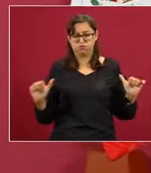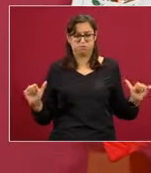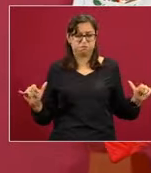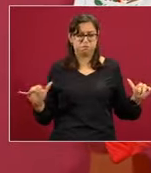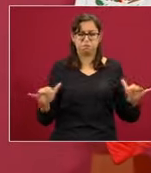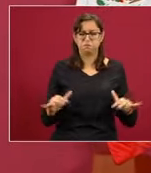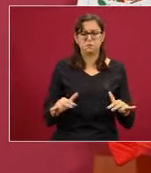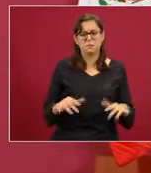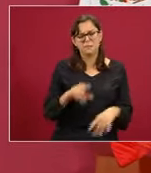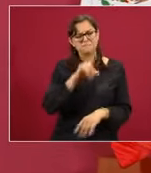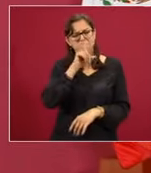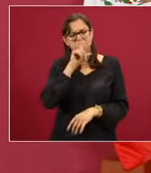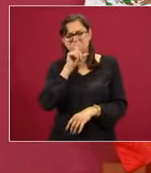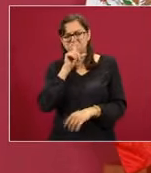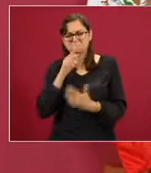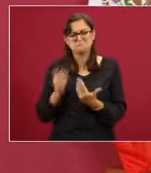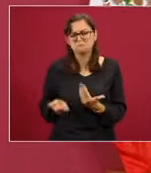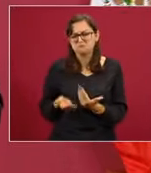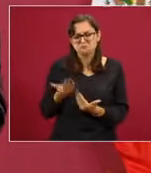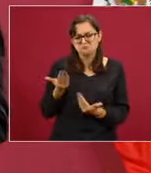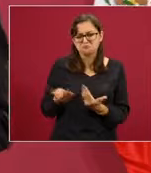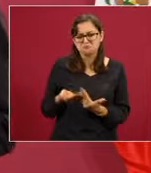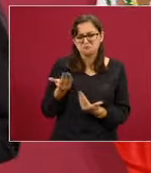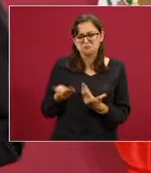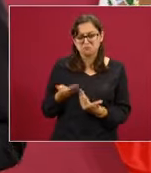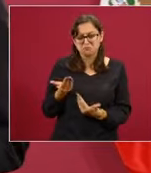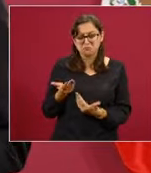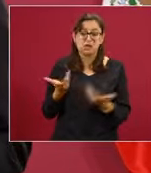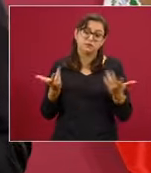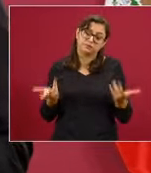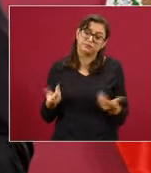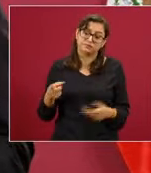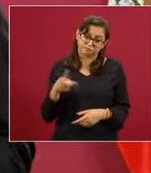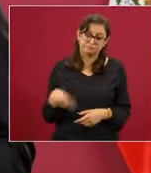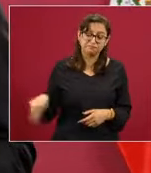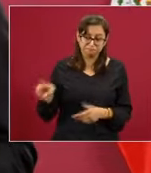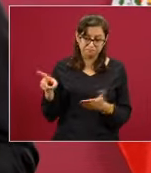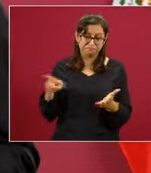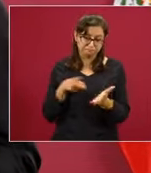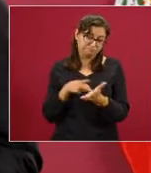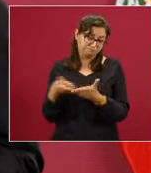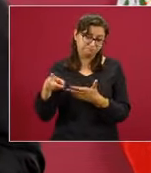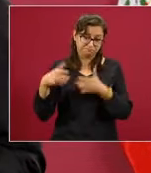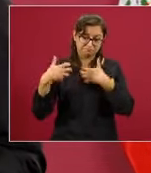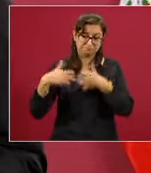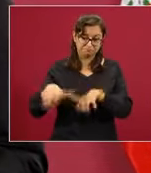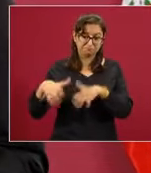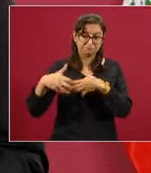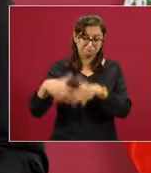Y se está ejerciendo el derecho a manifestarse.